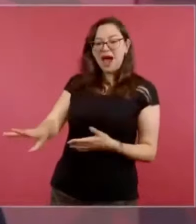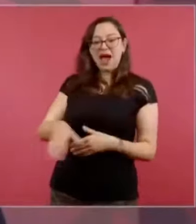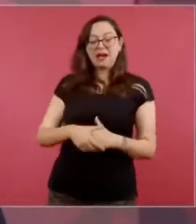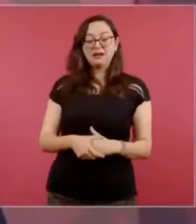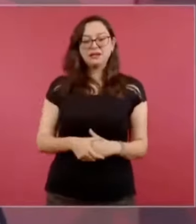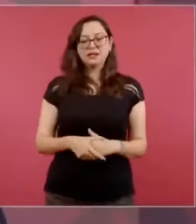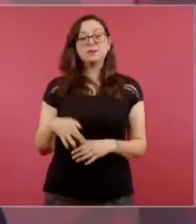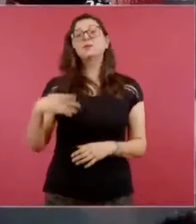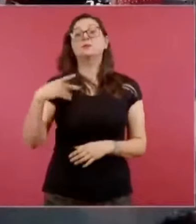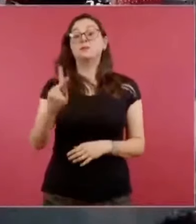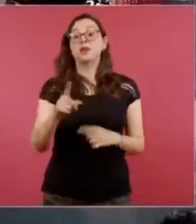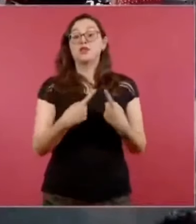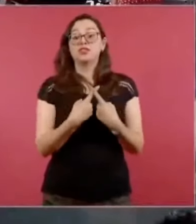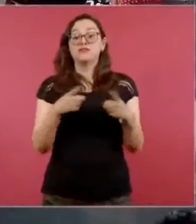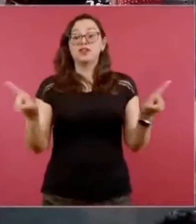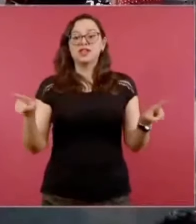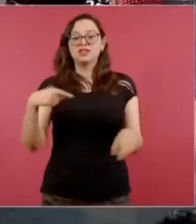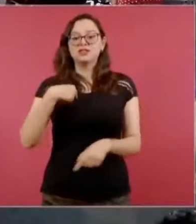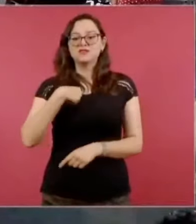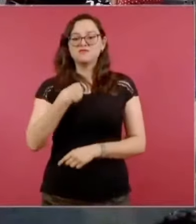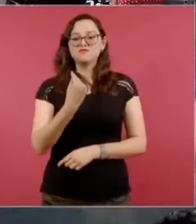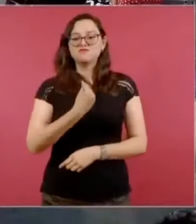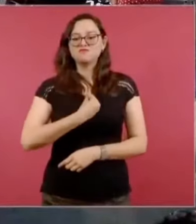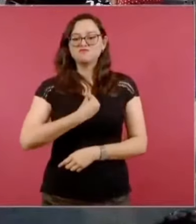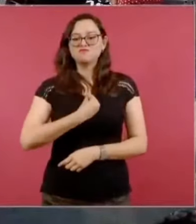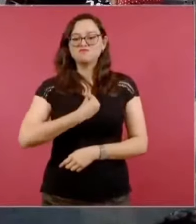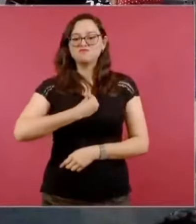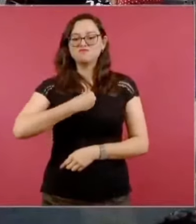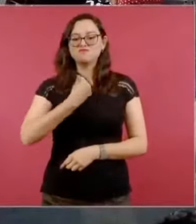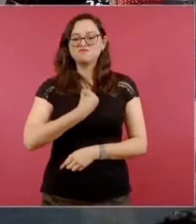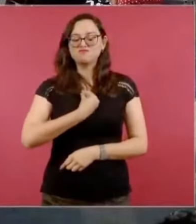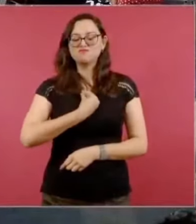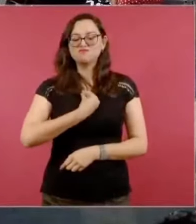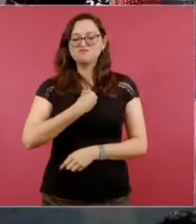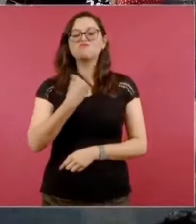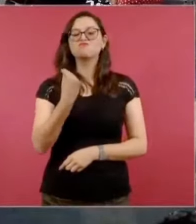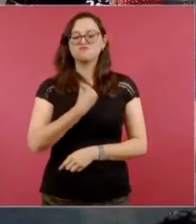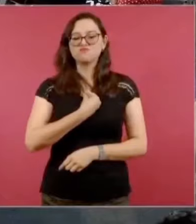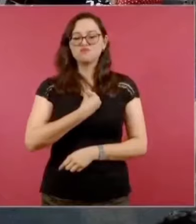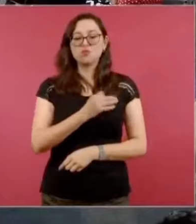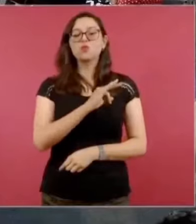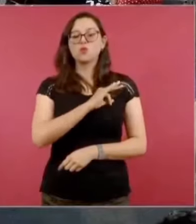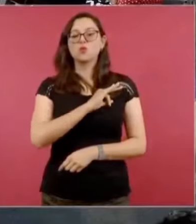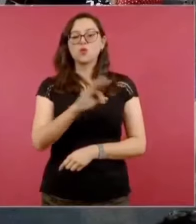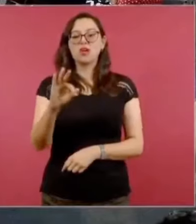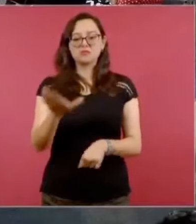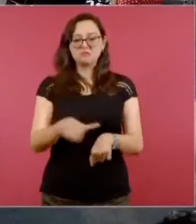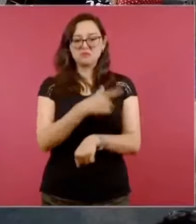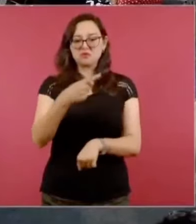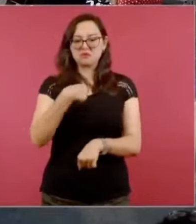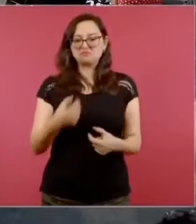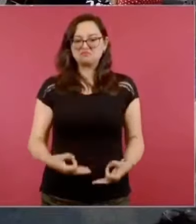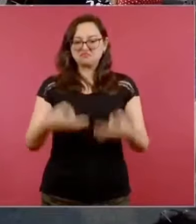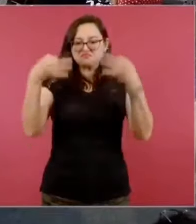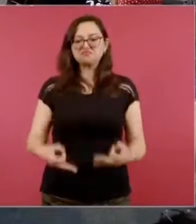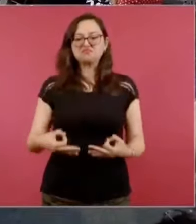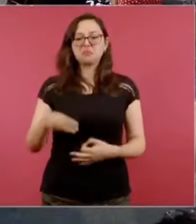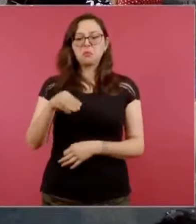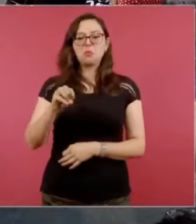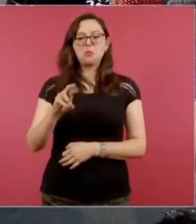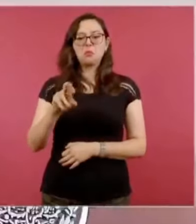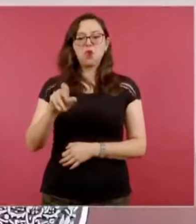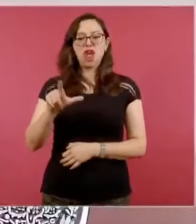no, el presidente de México debe tener autoridad